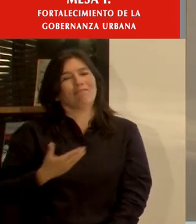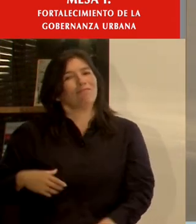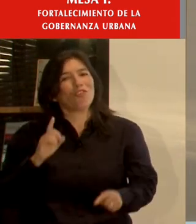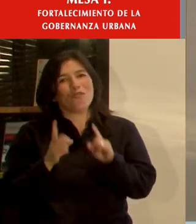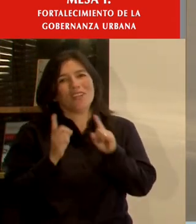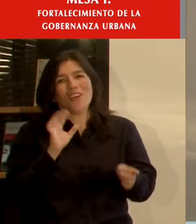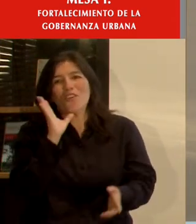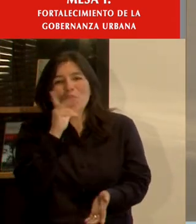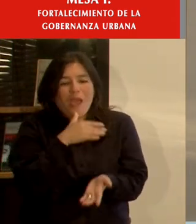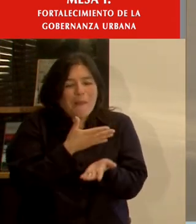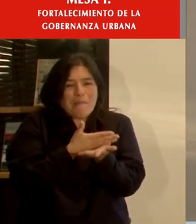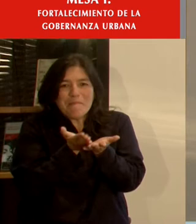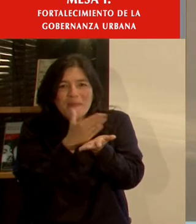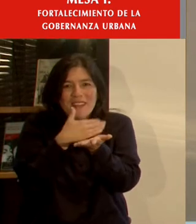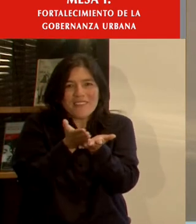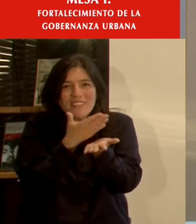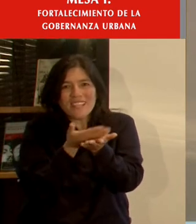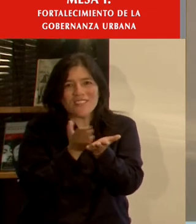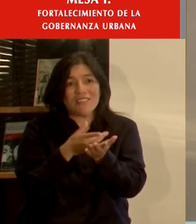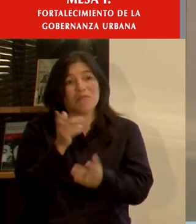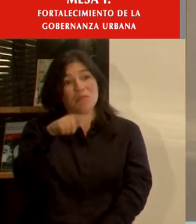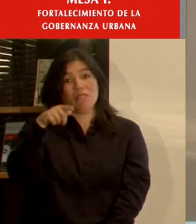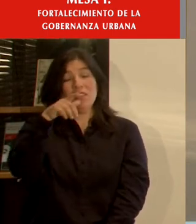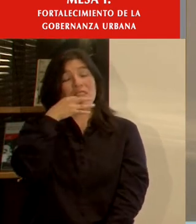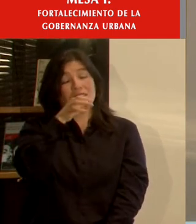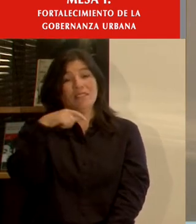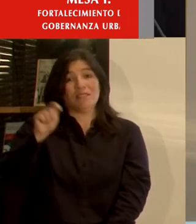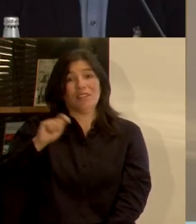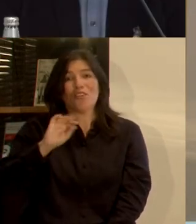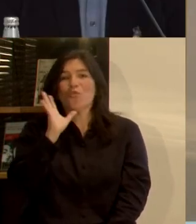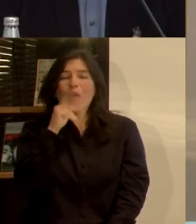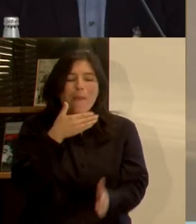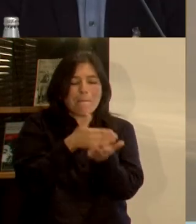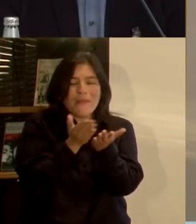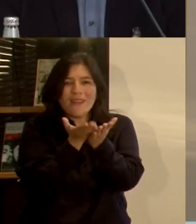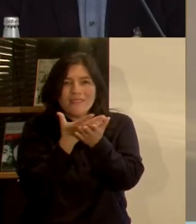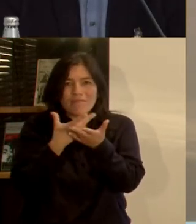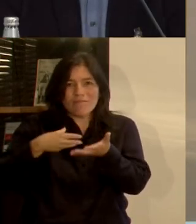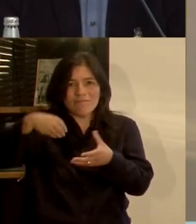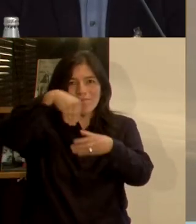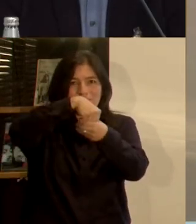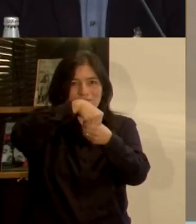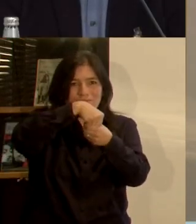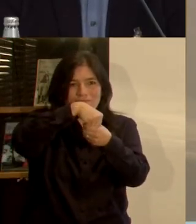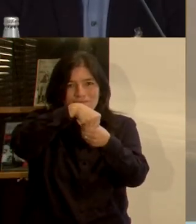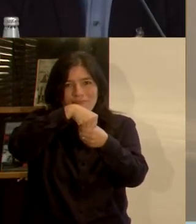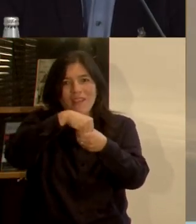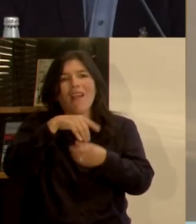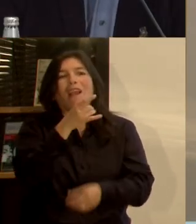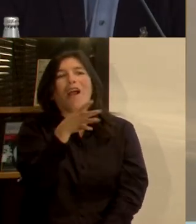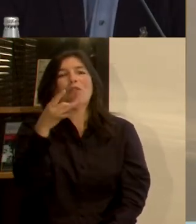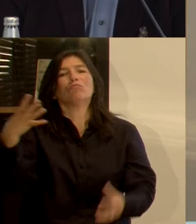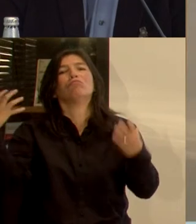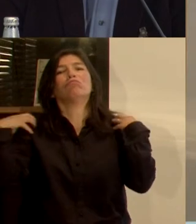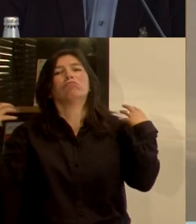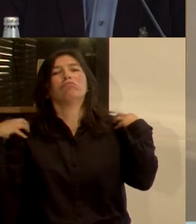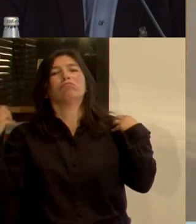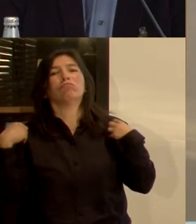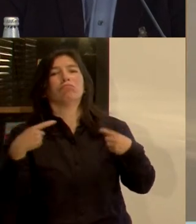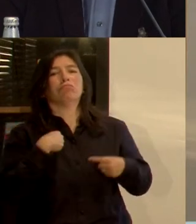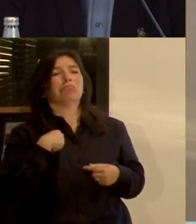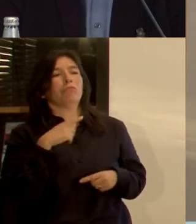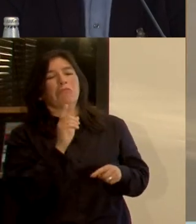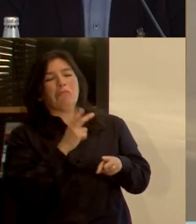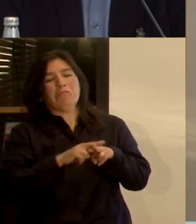planificación como decía el senador Horvath. No tenemos planes integrados. Cada comuna, como el dicho español, mata a su toro y por lo tanto resuelve lo que puede